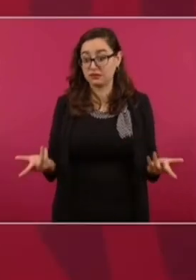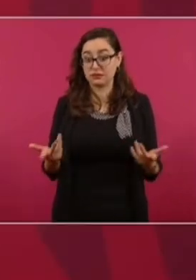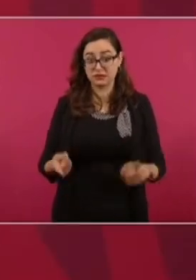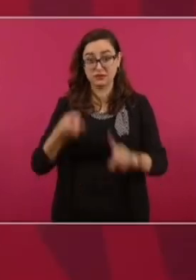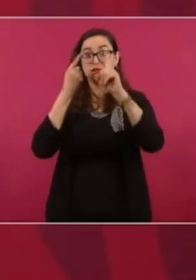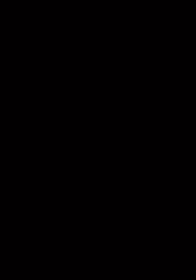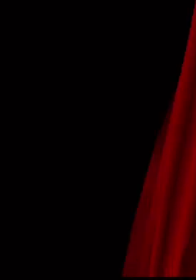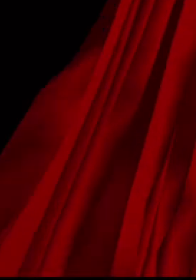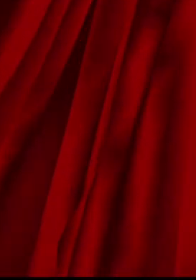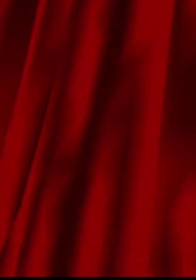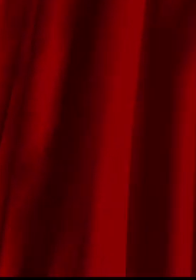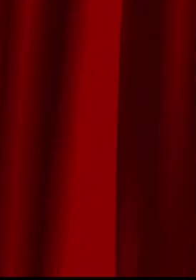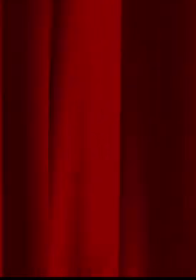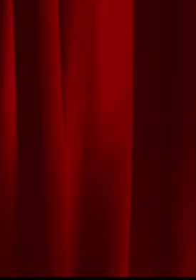llevar a cabo la transformación.